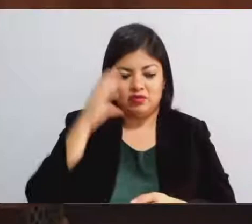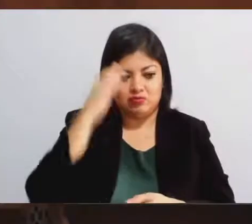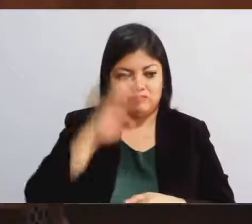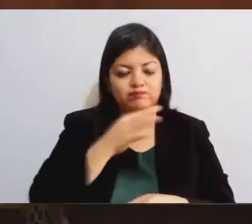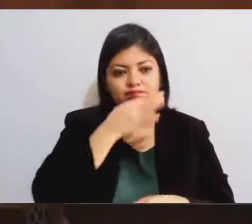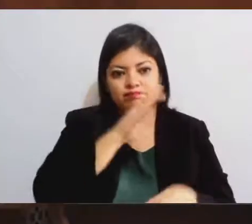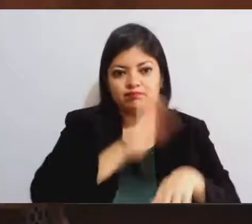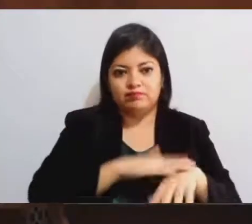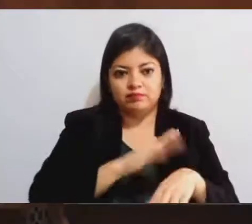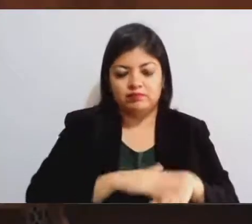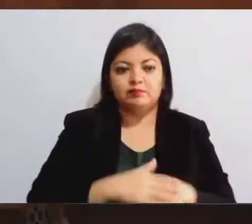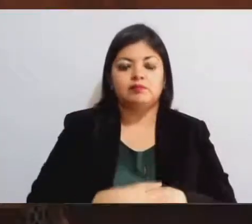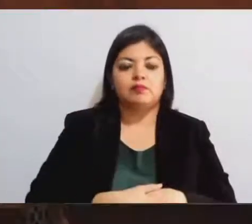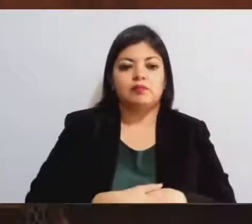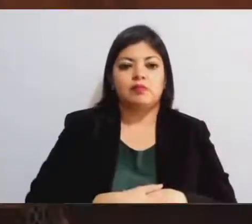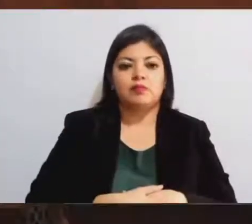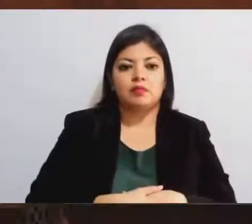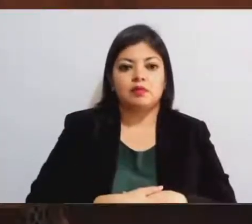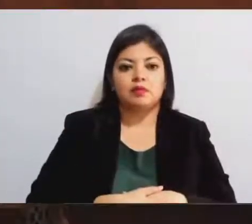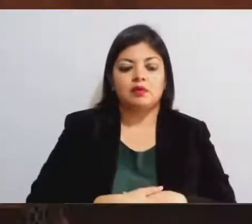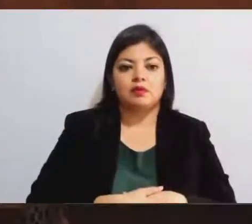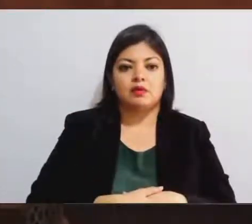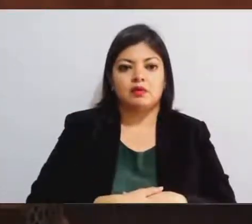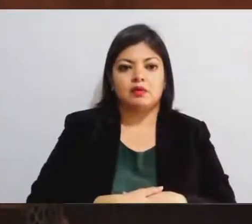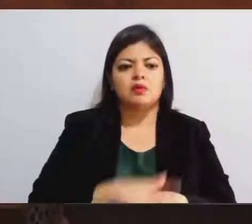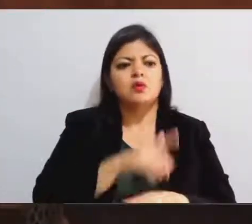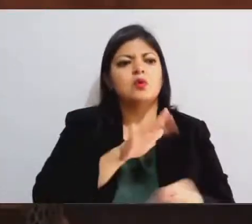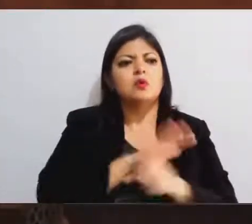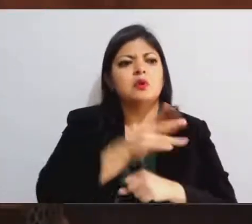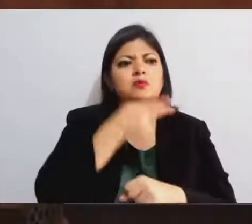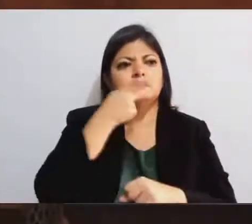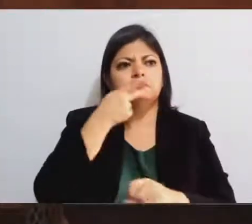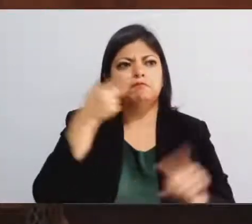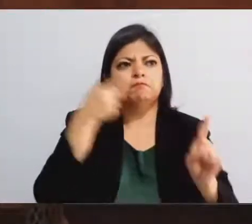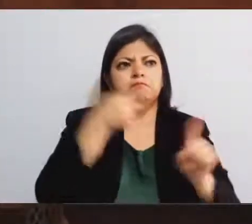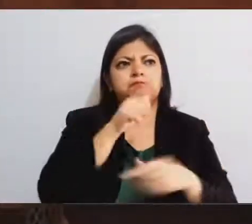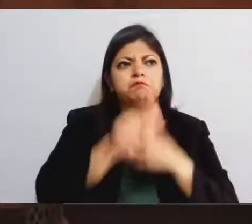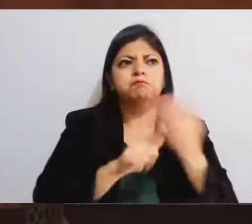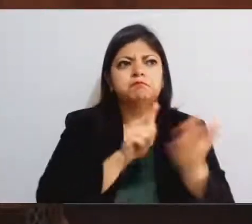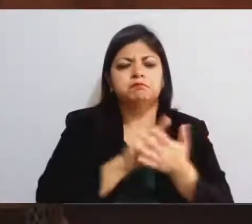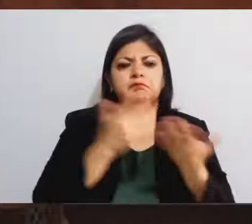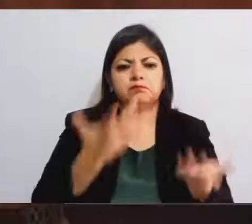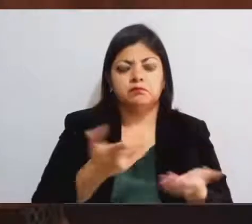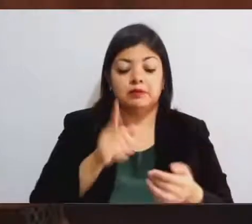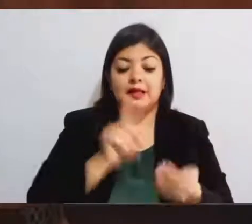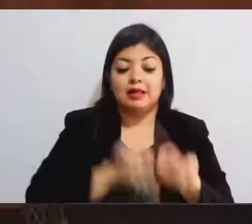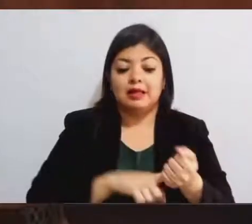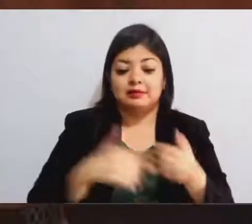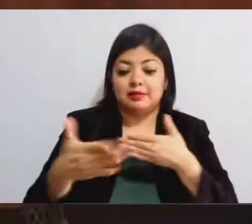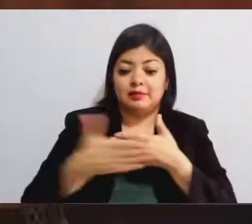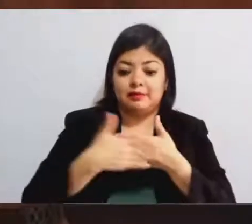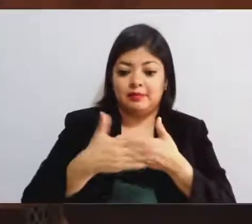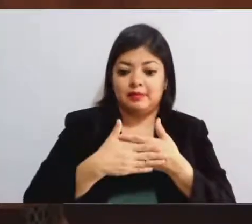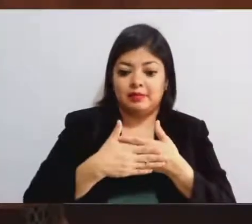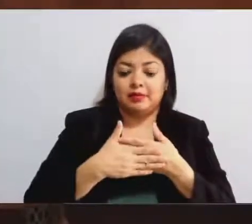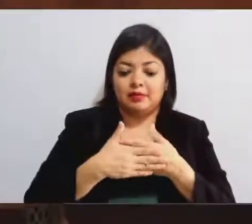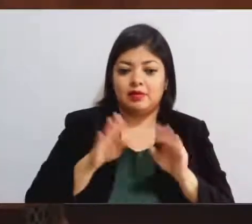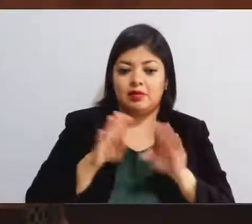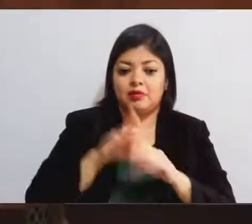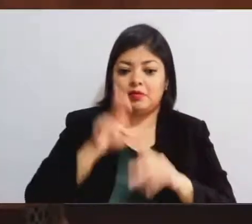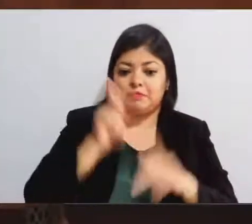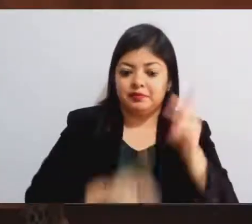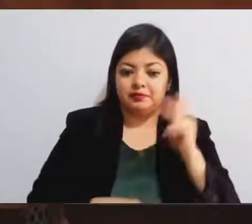Los ilícitos a los que se refiere dicha ley son interrupción del embarazo, homicidio